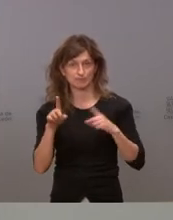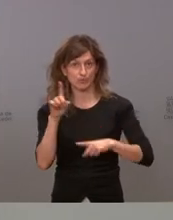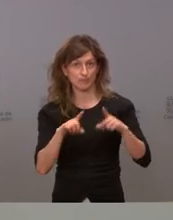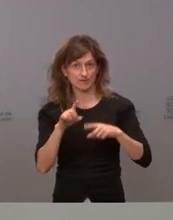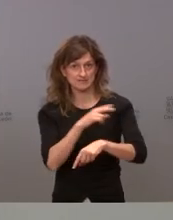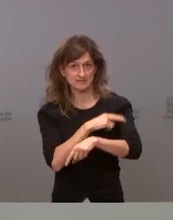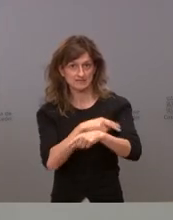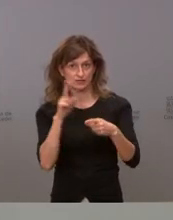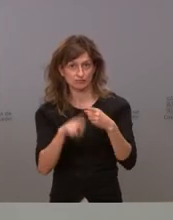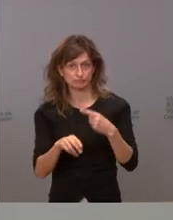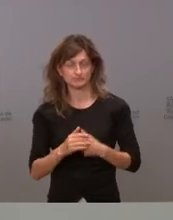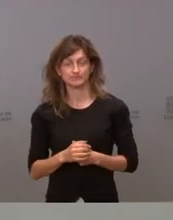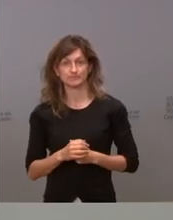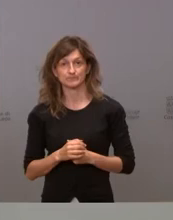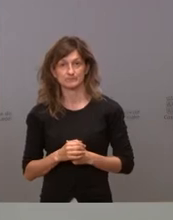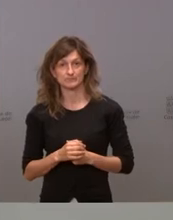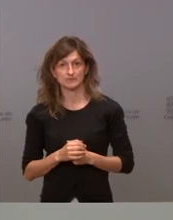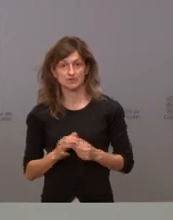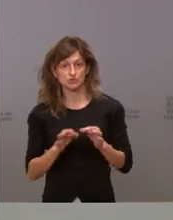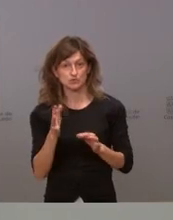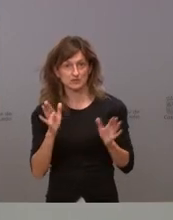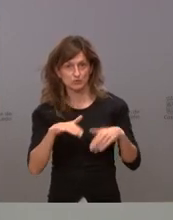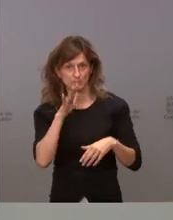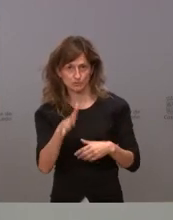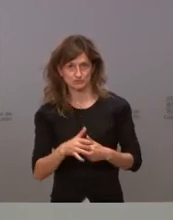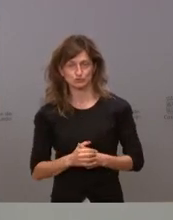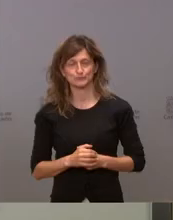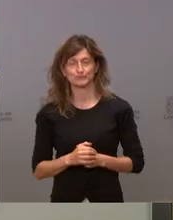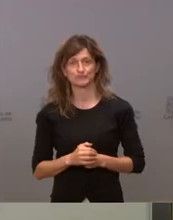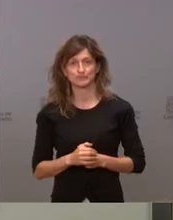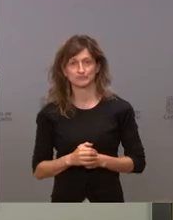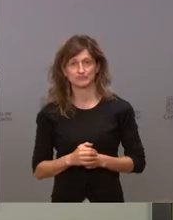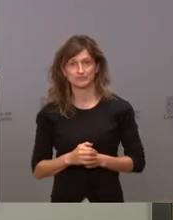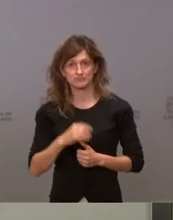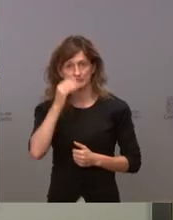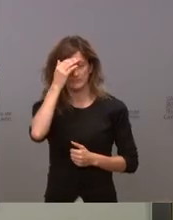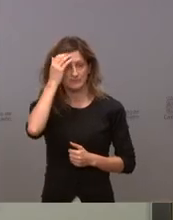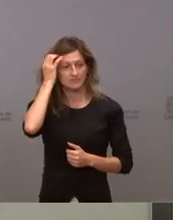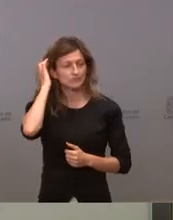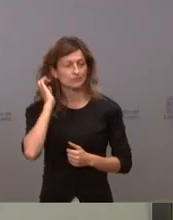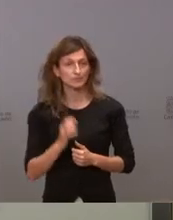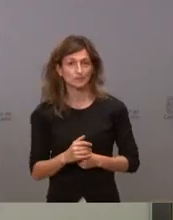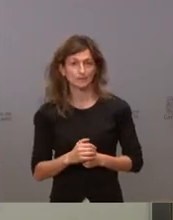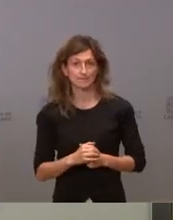sanitario afortunadamente no lo tenemos por esa razón con esto que pasé la pregunta